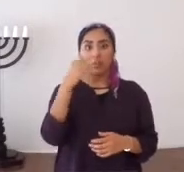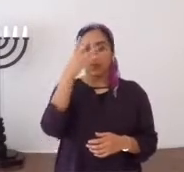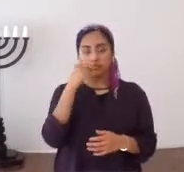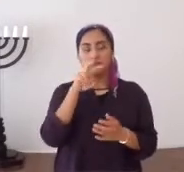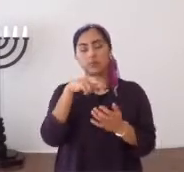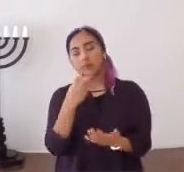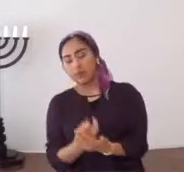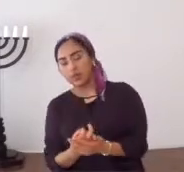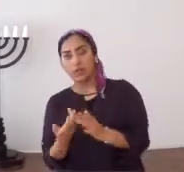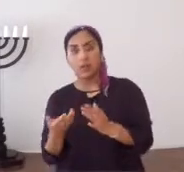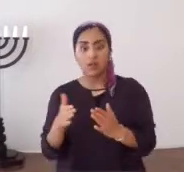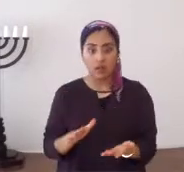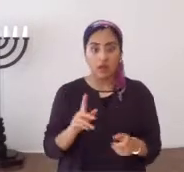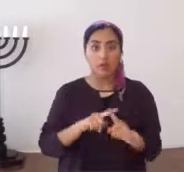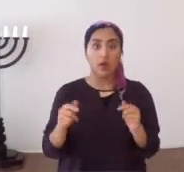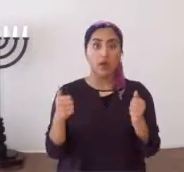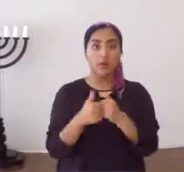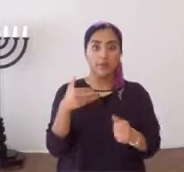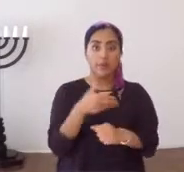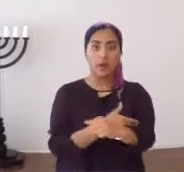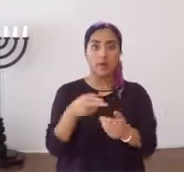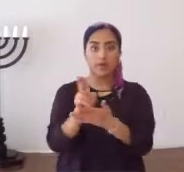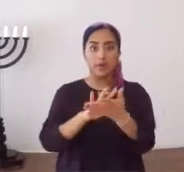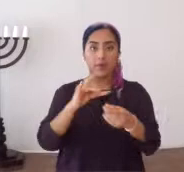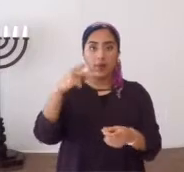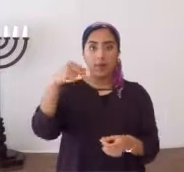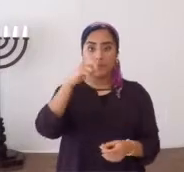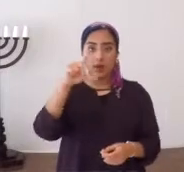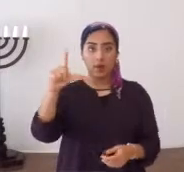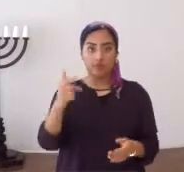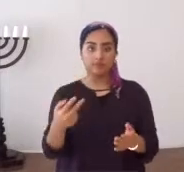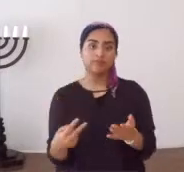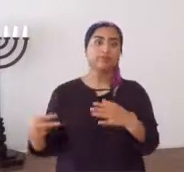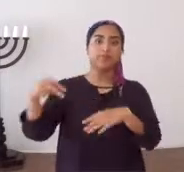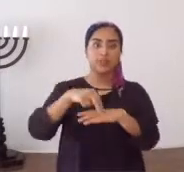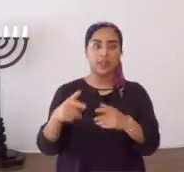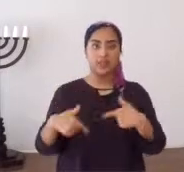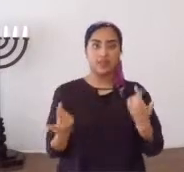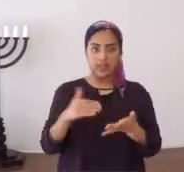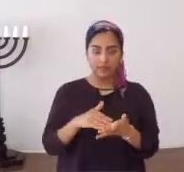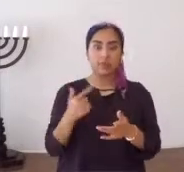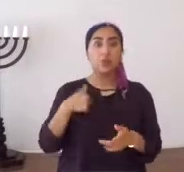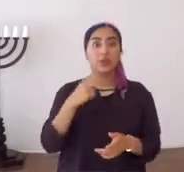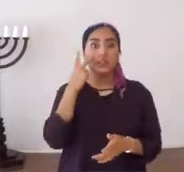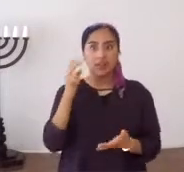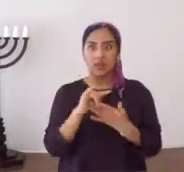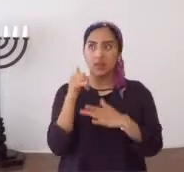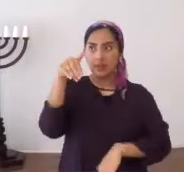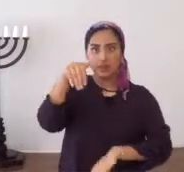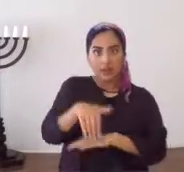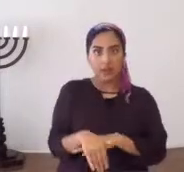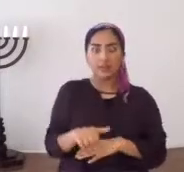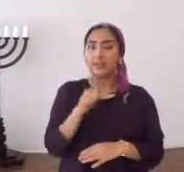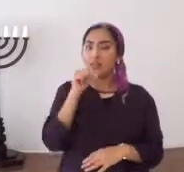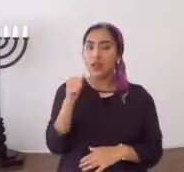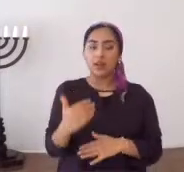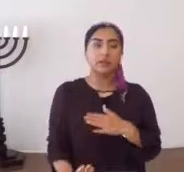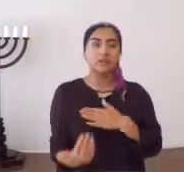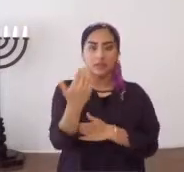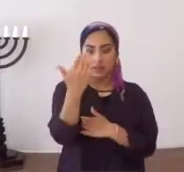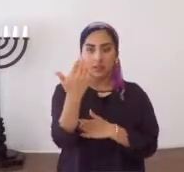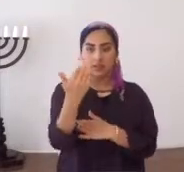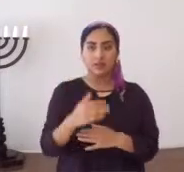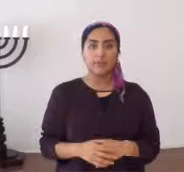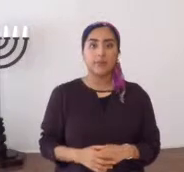le gana el sueño, y cae, y muere, pero, con el poder del Ruach HaKodesh, Shaul lo resucita, entonces, estamos viendo, que era de